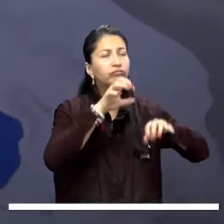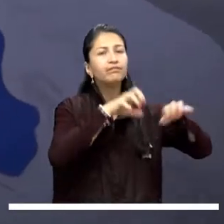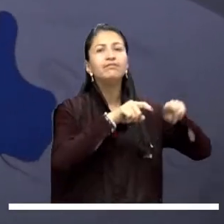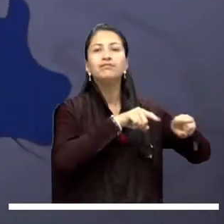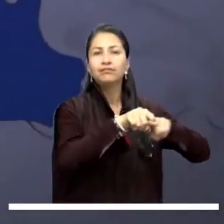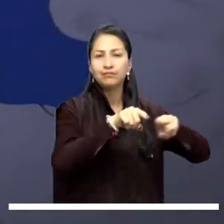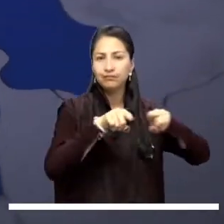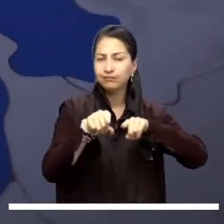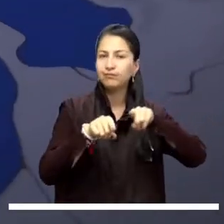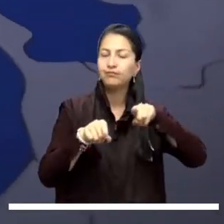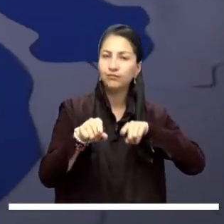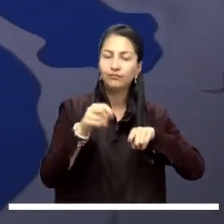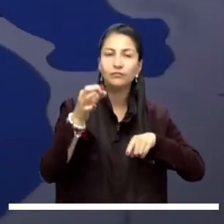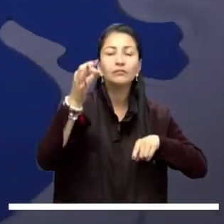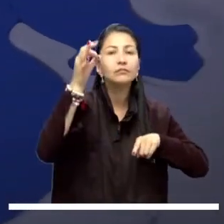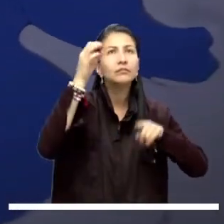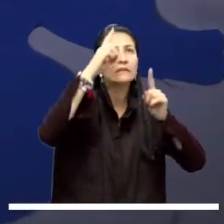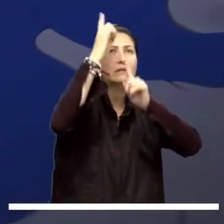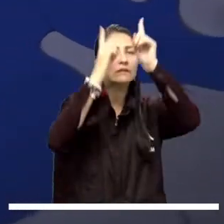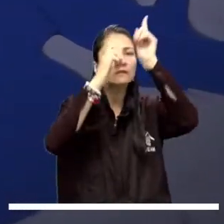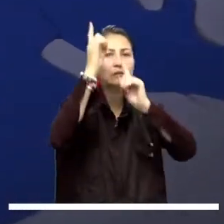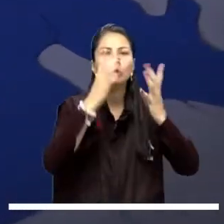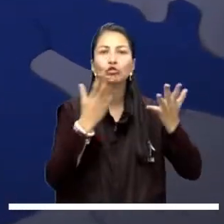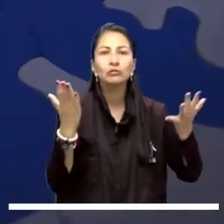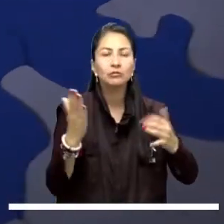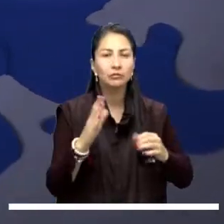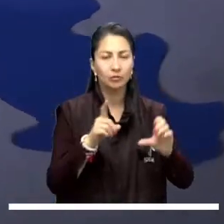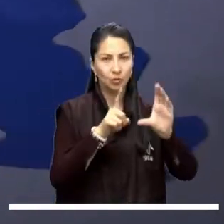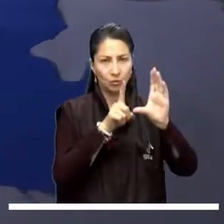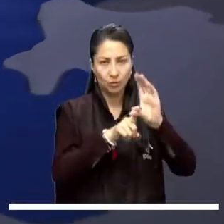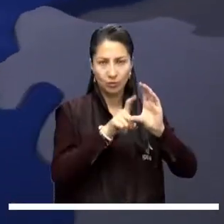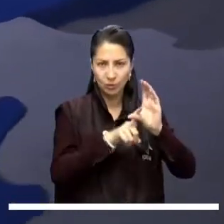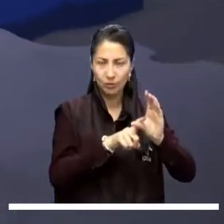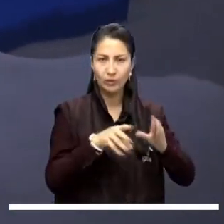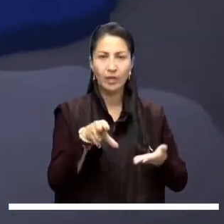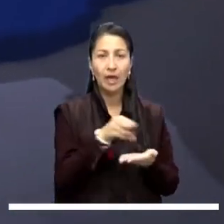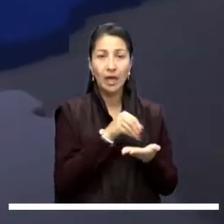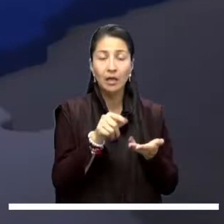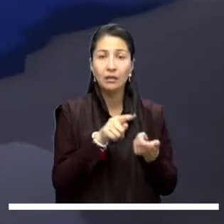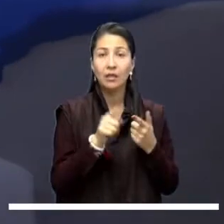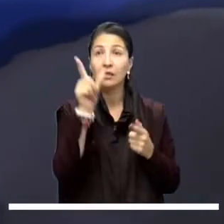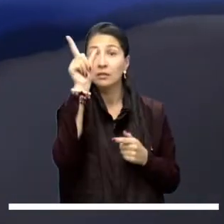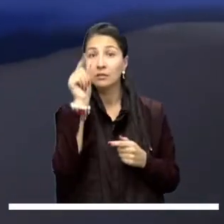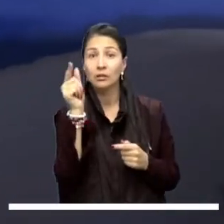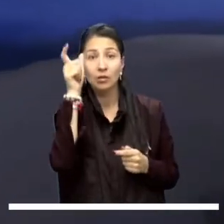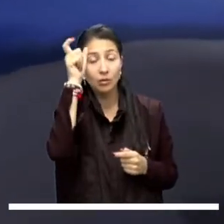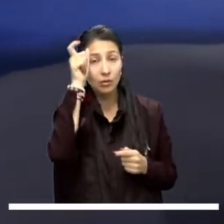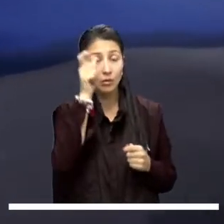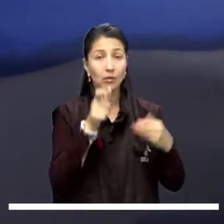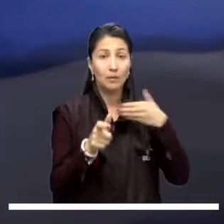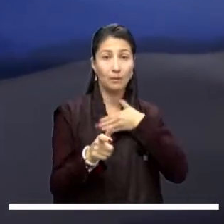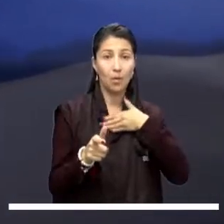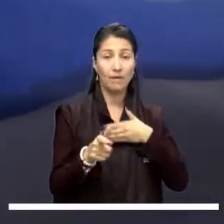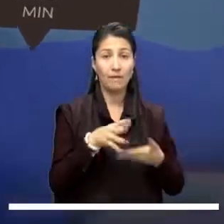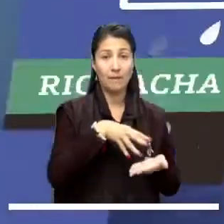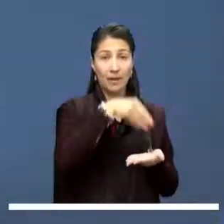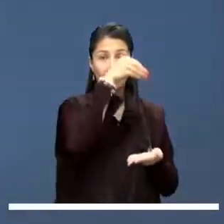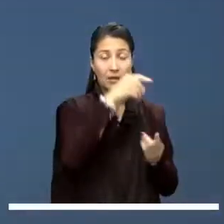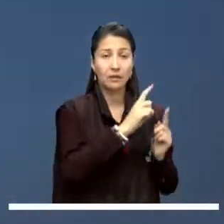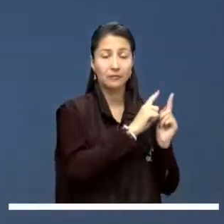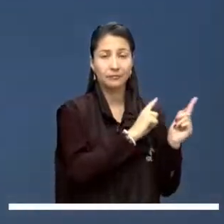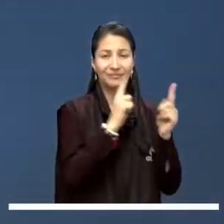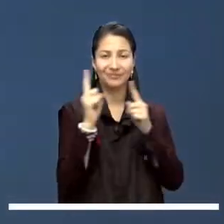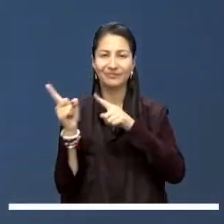de lluvias y se pueden presentar tormentas eléctricas sobre sectores de la guajira atlántico cesar córdoba bolívar y magdalena